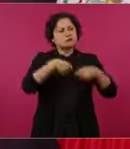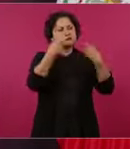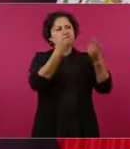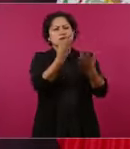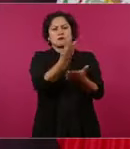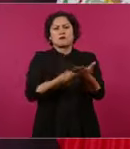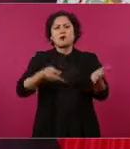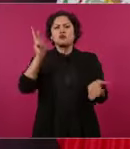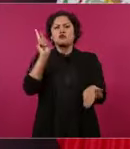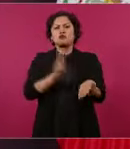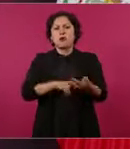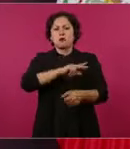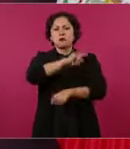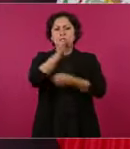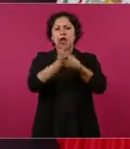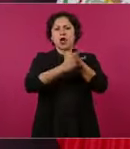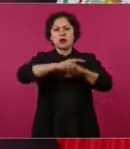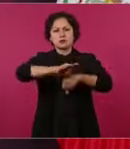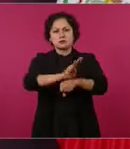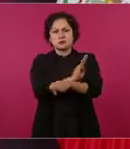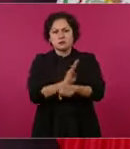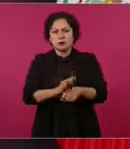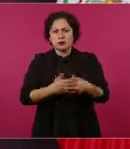nacionalidad, porque no dejan de ser mexicanos.